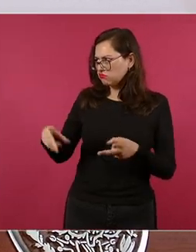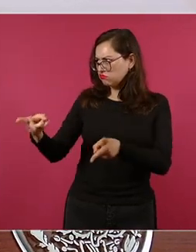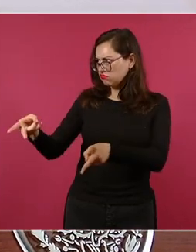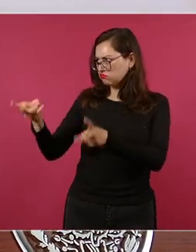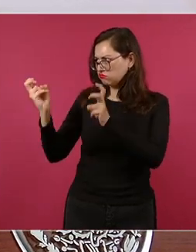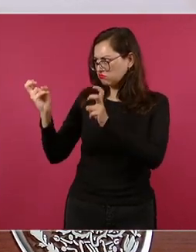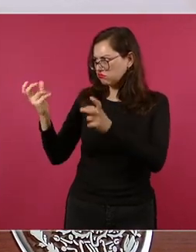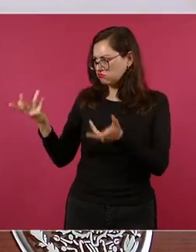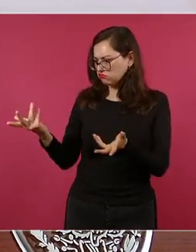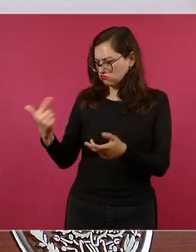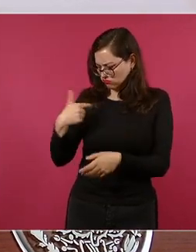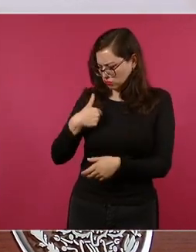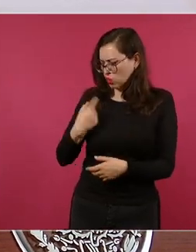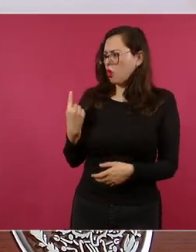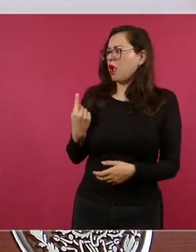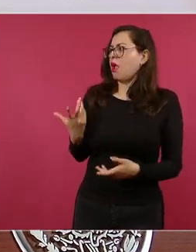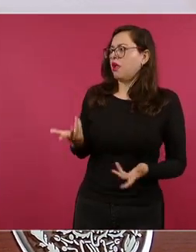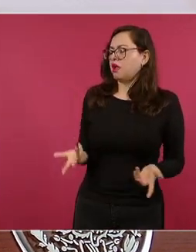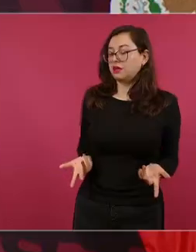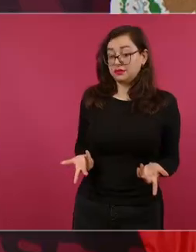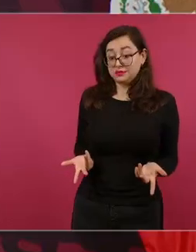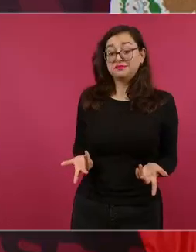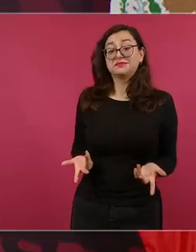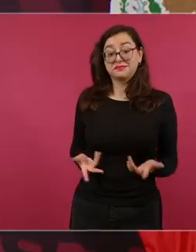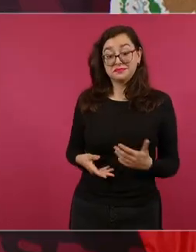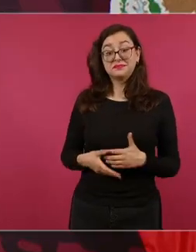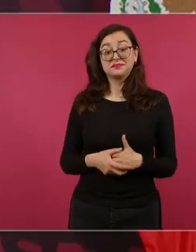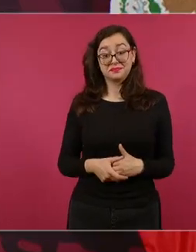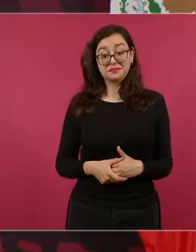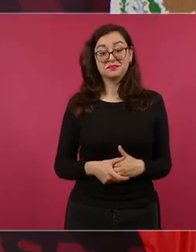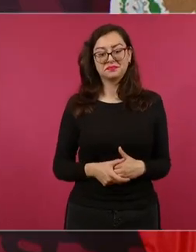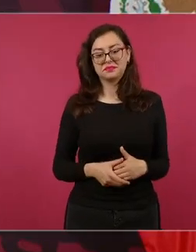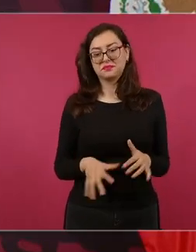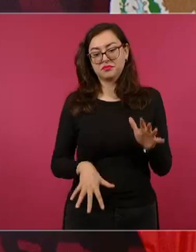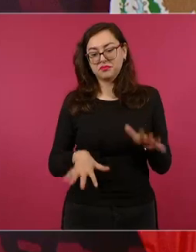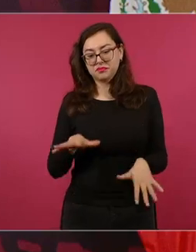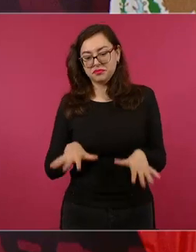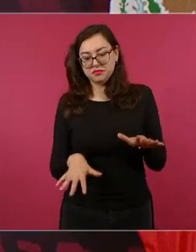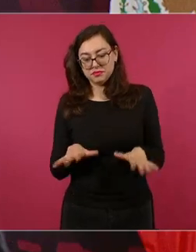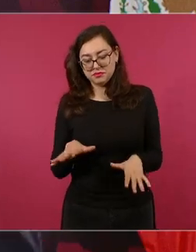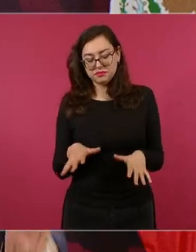que les dejaban un bidón